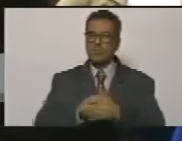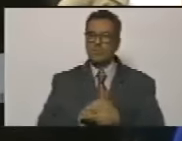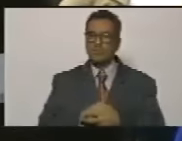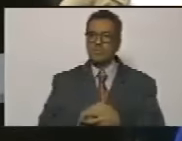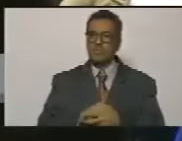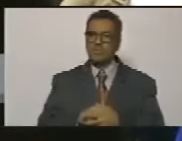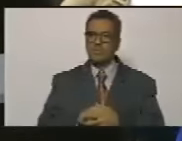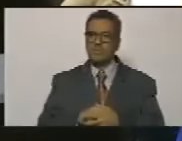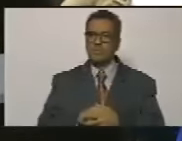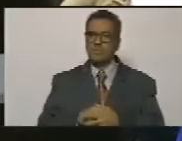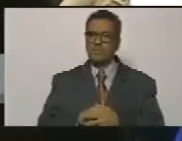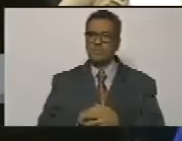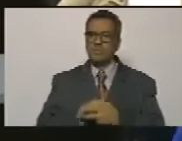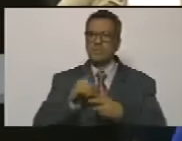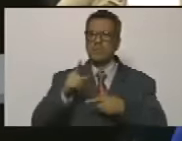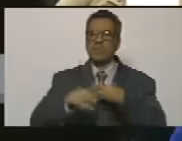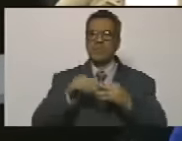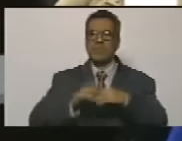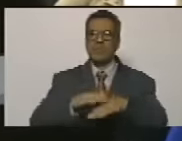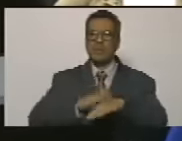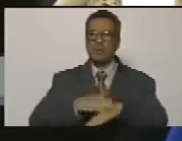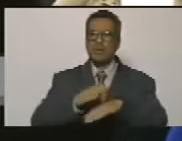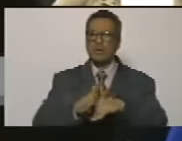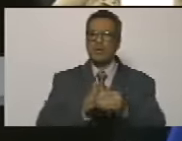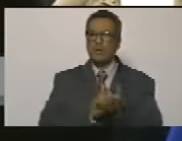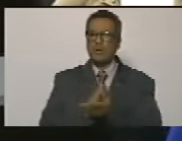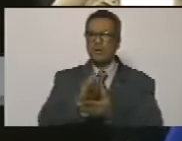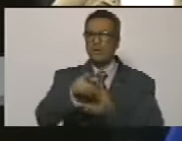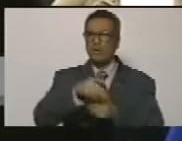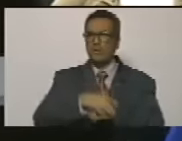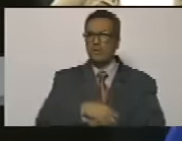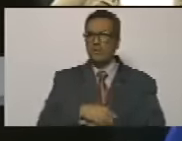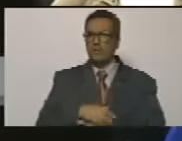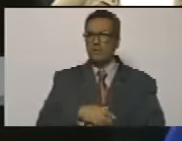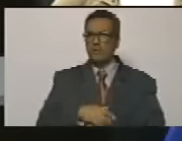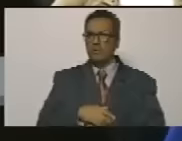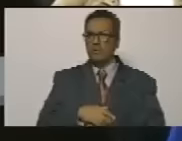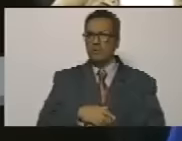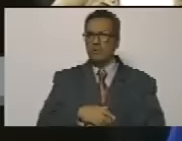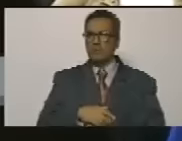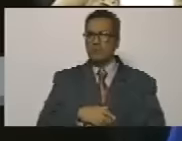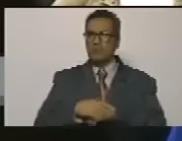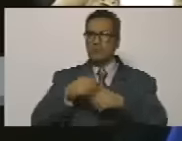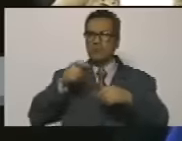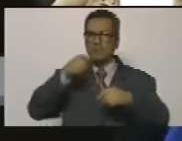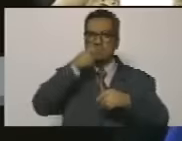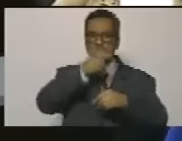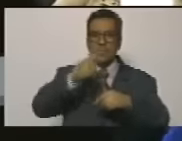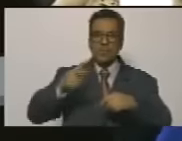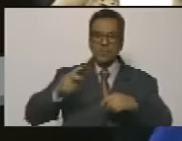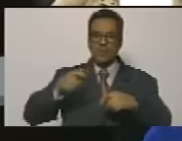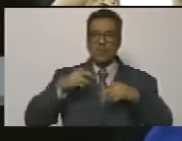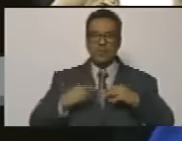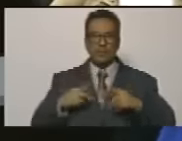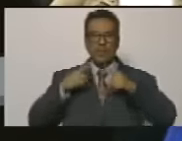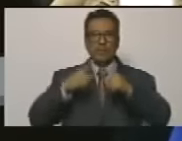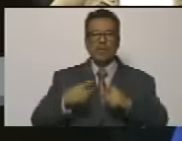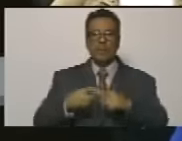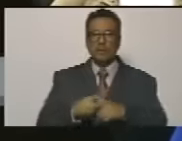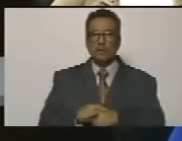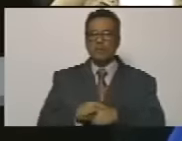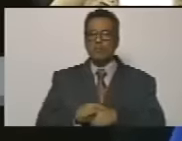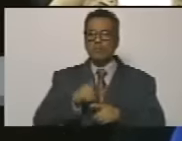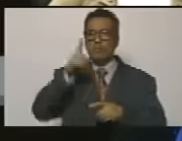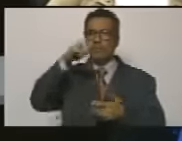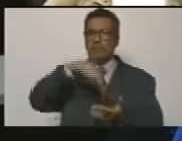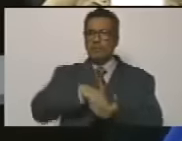no fueron consecuentes cuando el pueblo se dio la oportunidad en